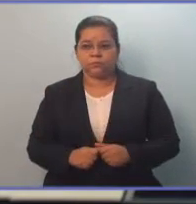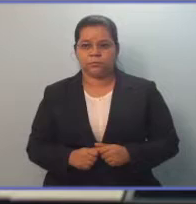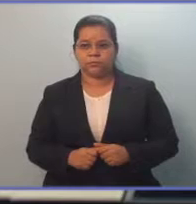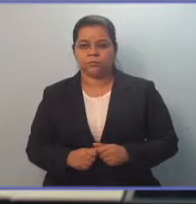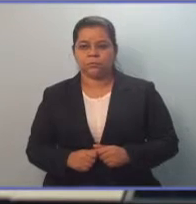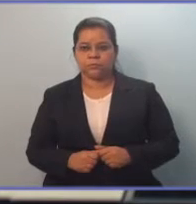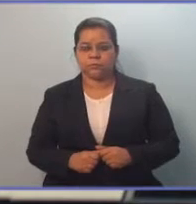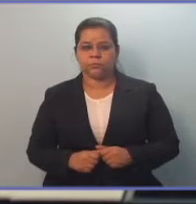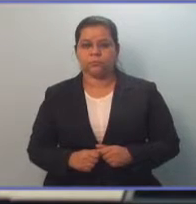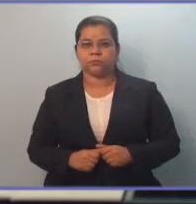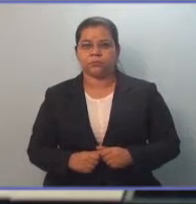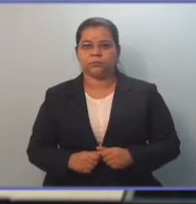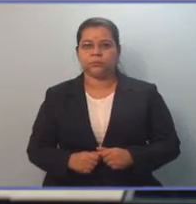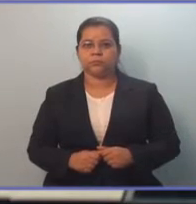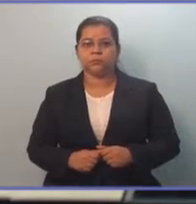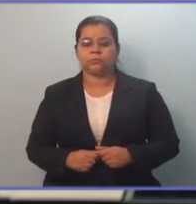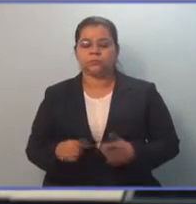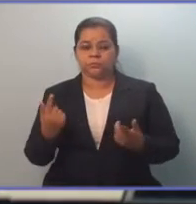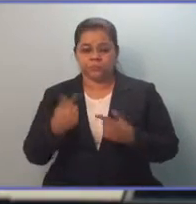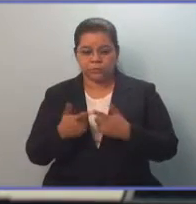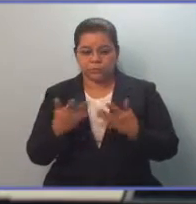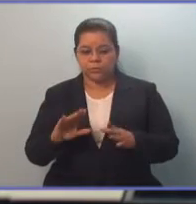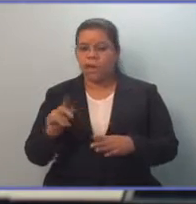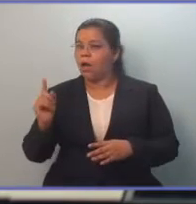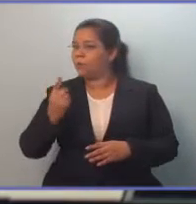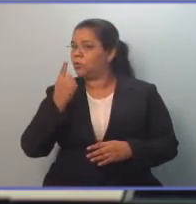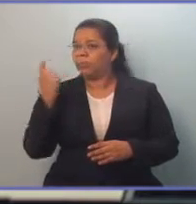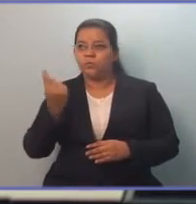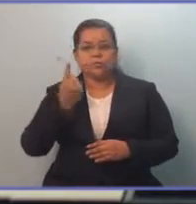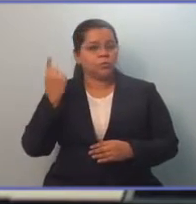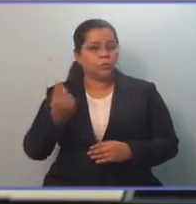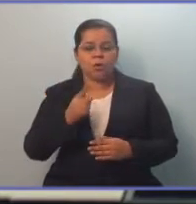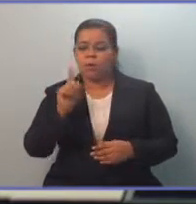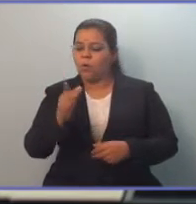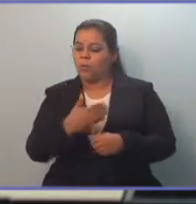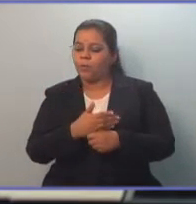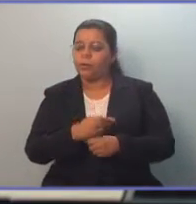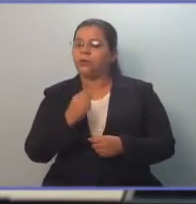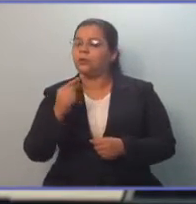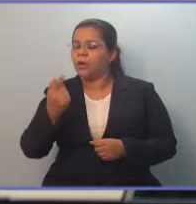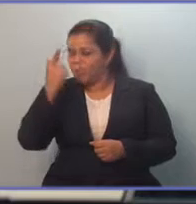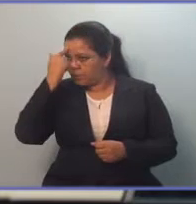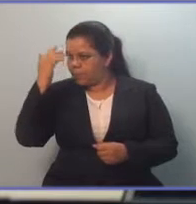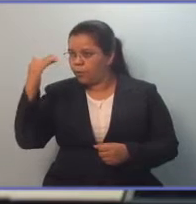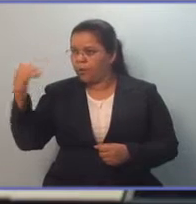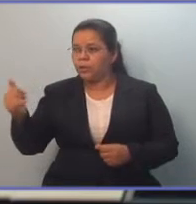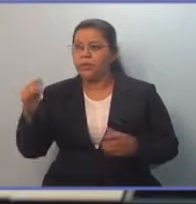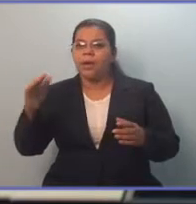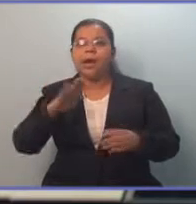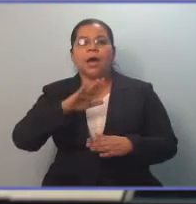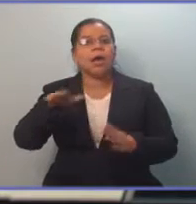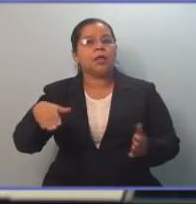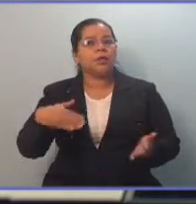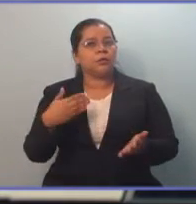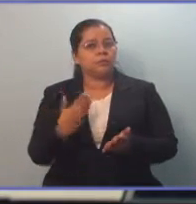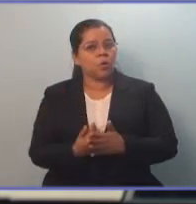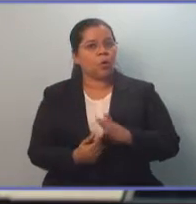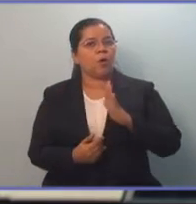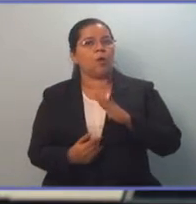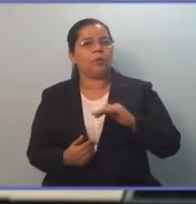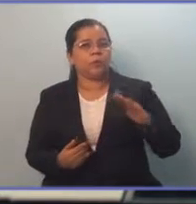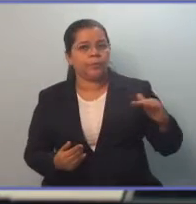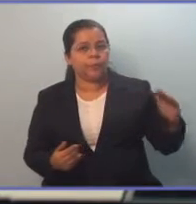No es una política solo de un partido, sino que debe ser política de Estado. Todos